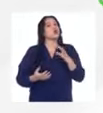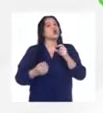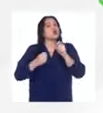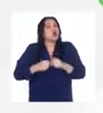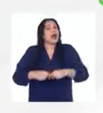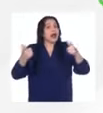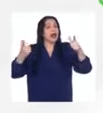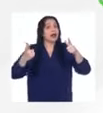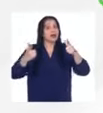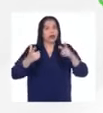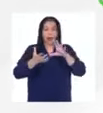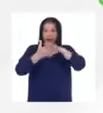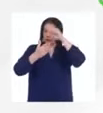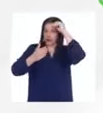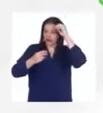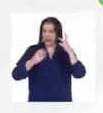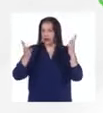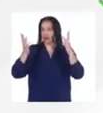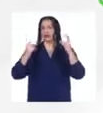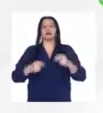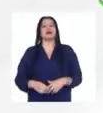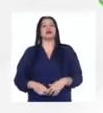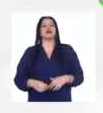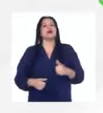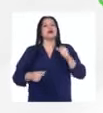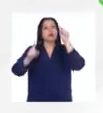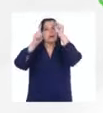propósito porque si lo tienes